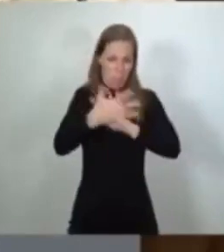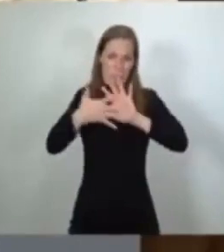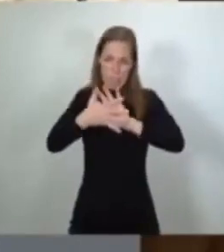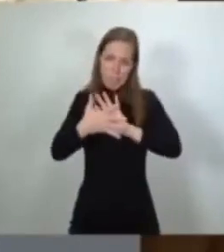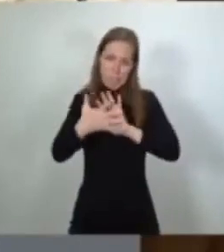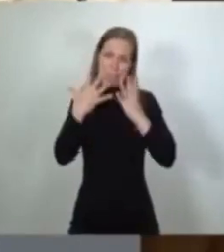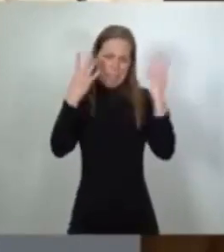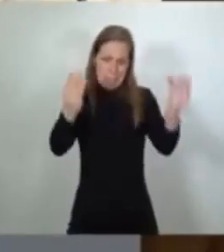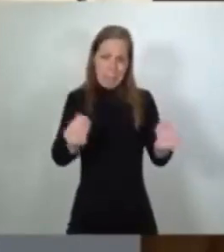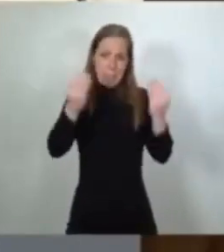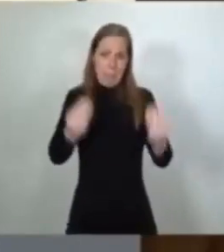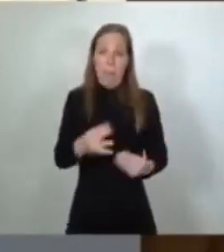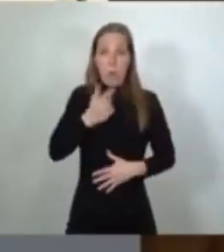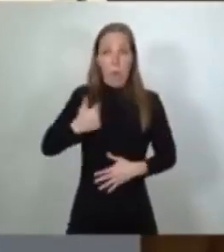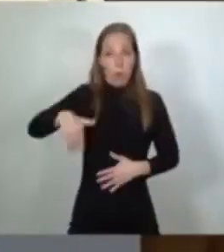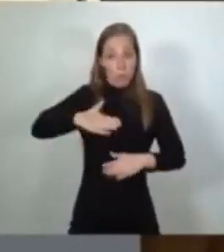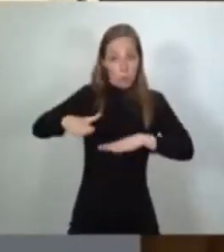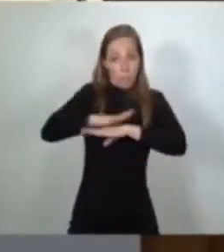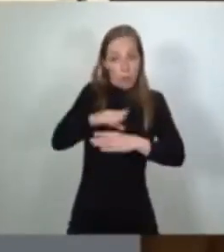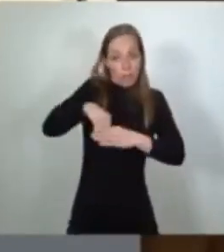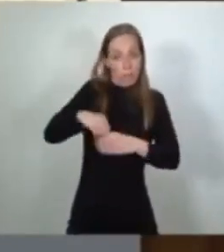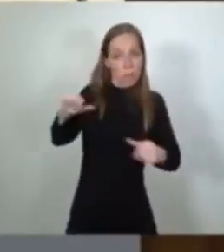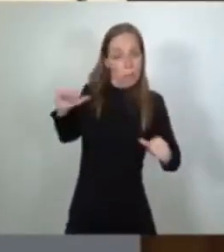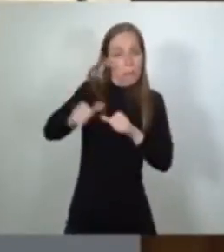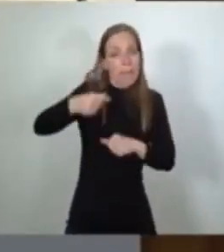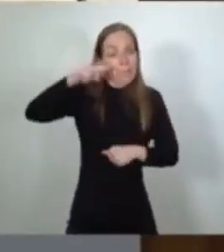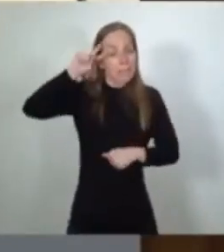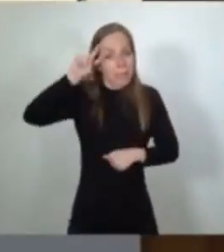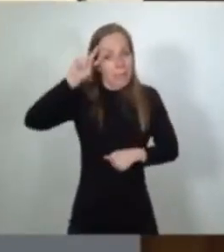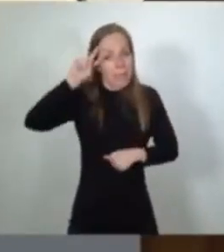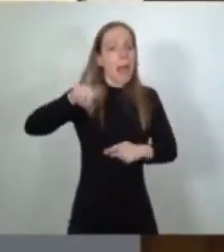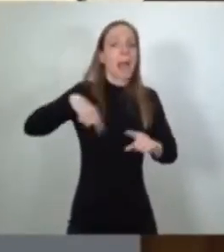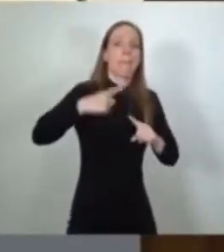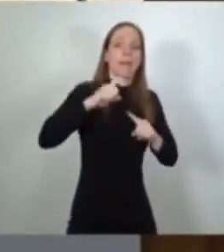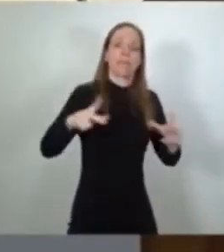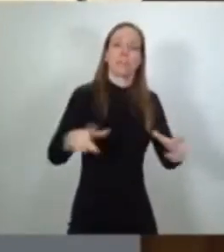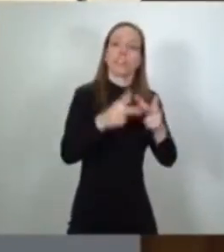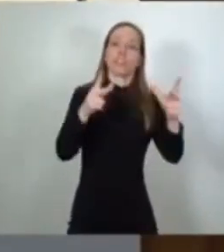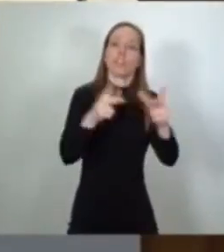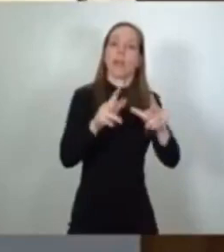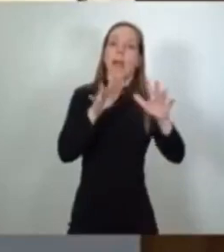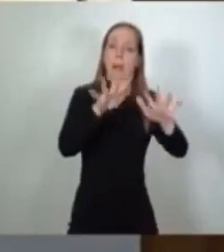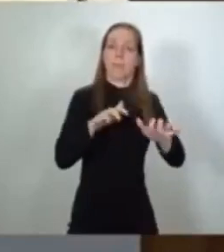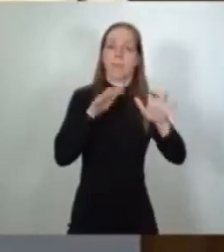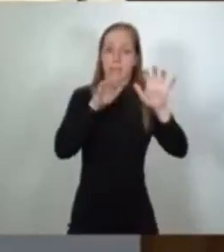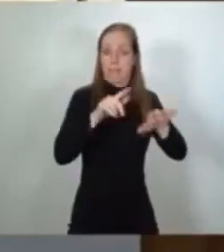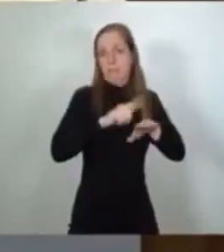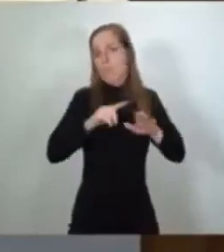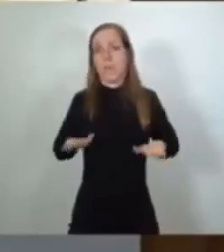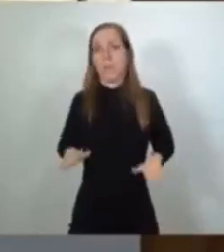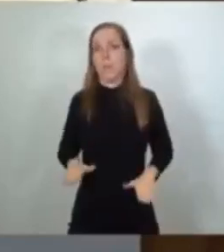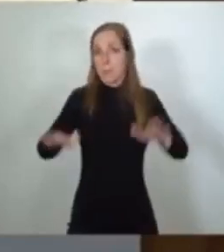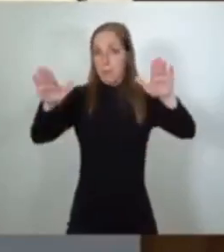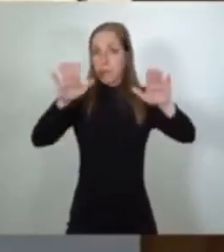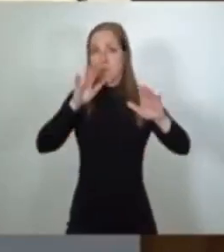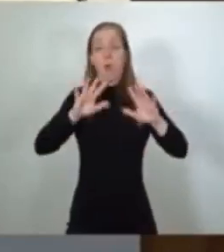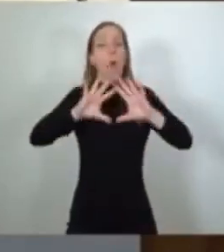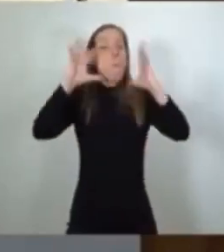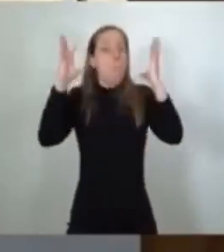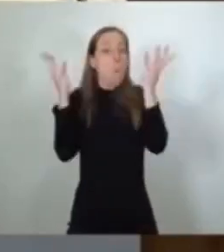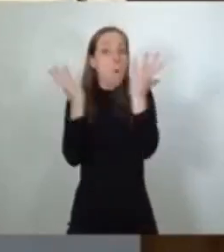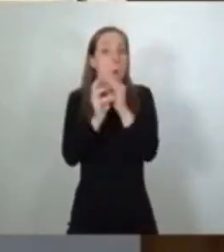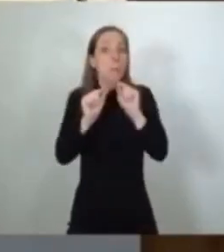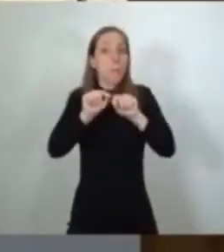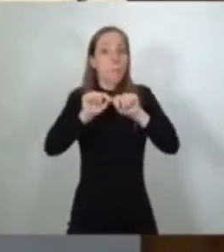experiencia en el Gobierno ha corrido en paralelo al aprendizaje de la sociedad española. Una pandemia global nos ha